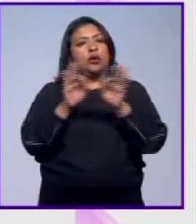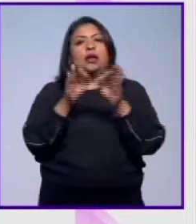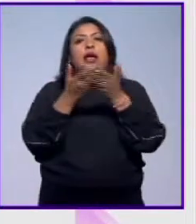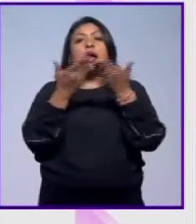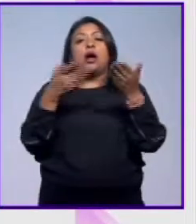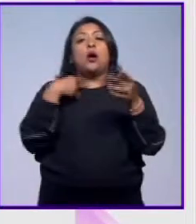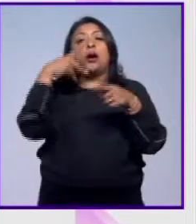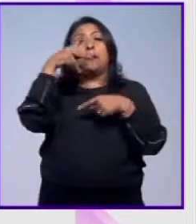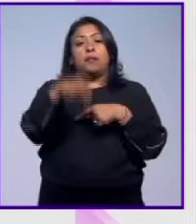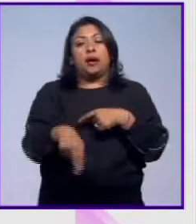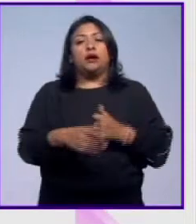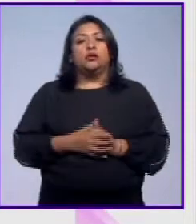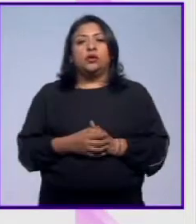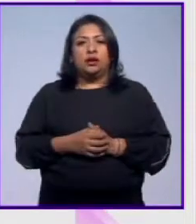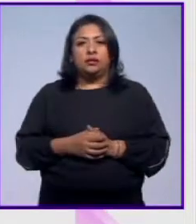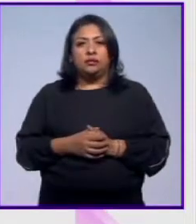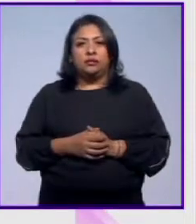a la pausa.